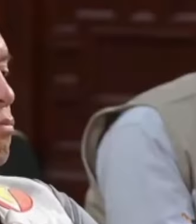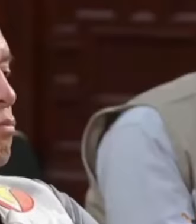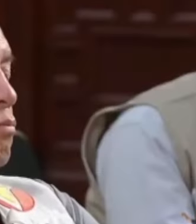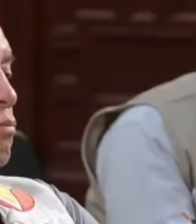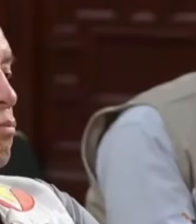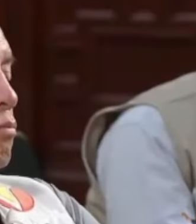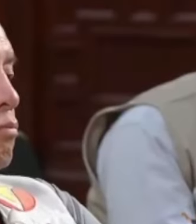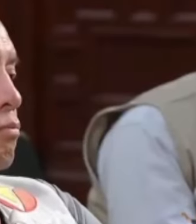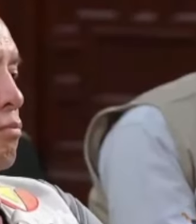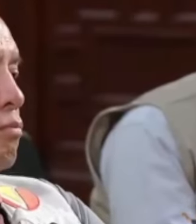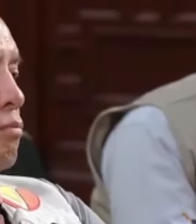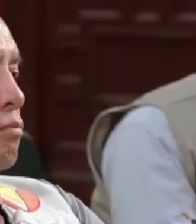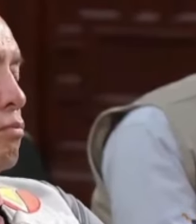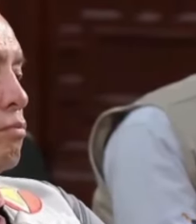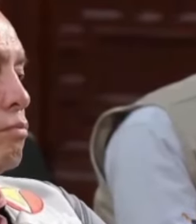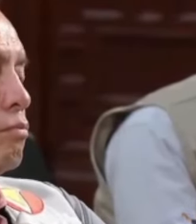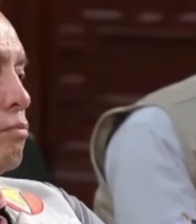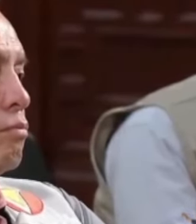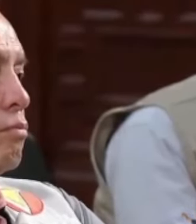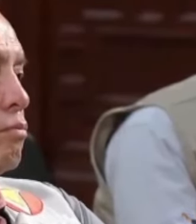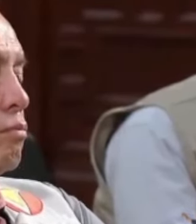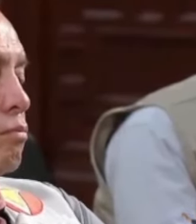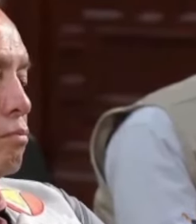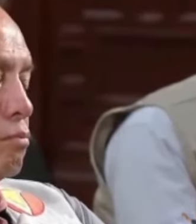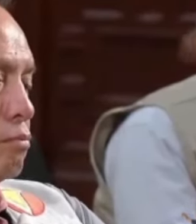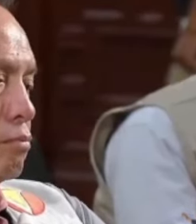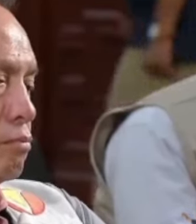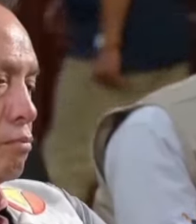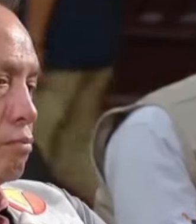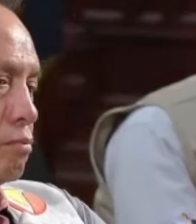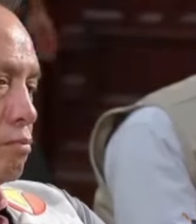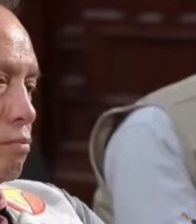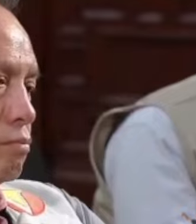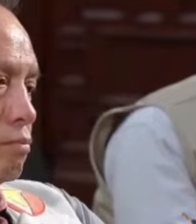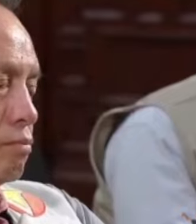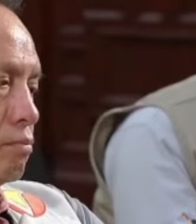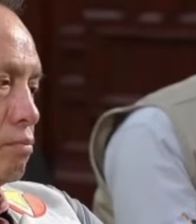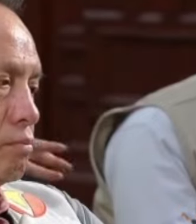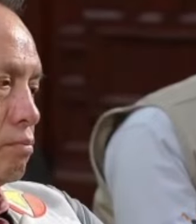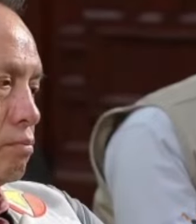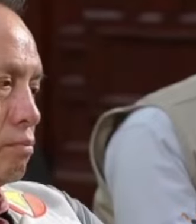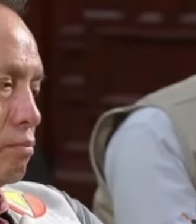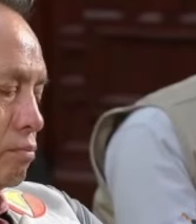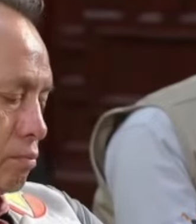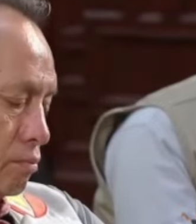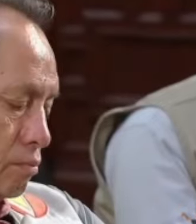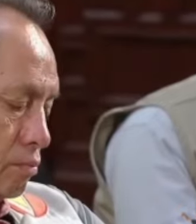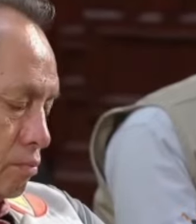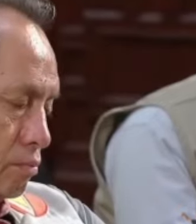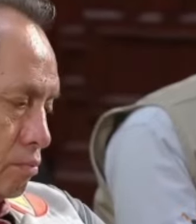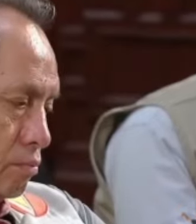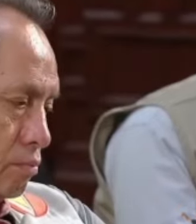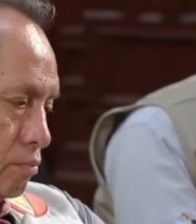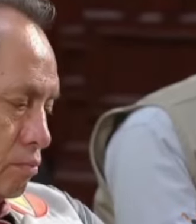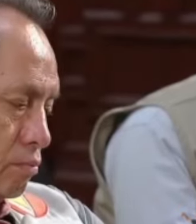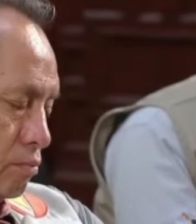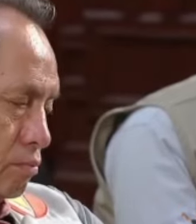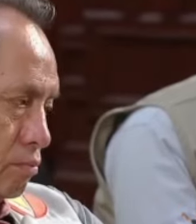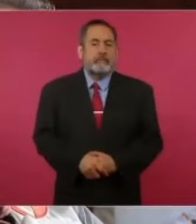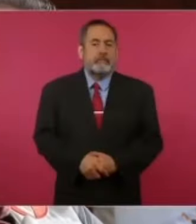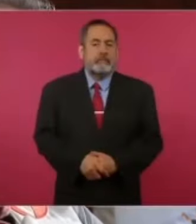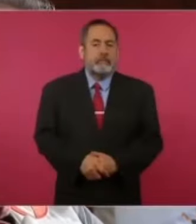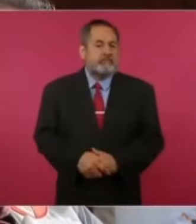México ya estaba transformado en un cementerio ensangrentado, con una plaga de